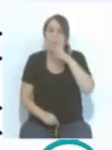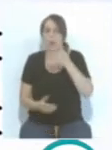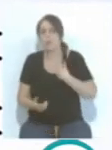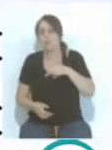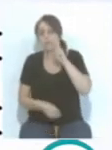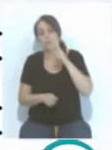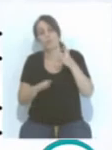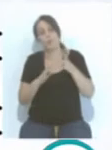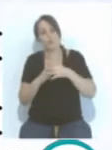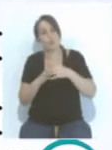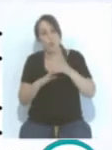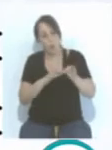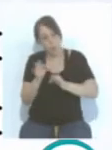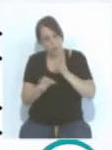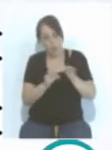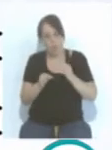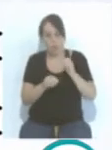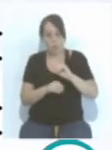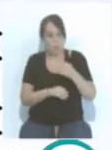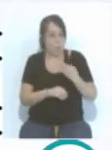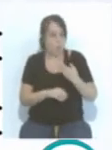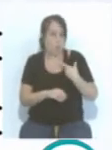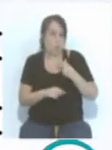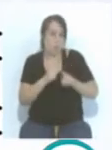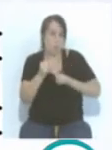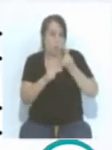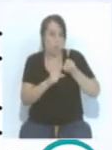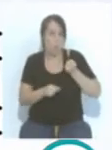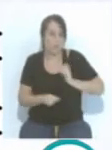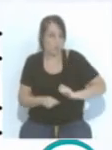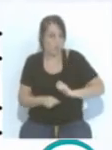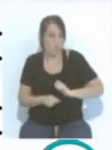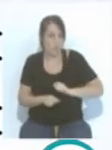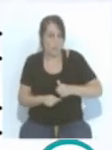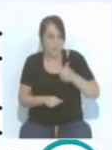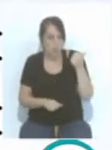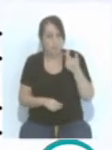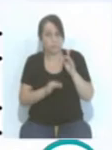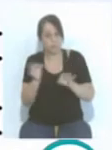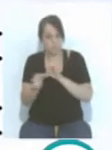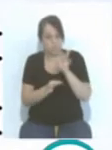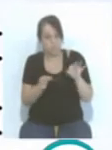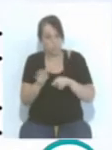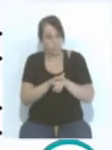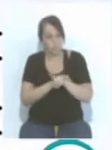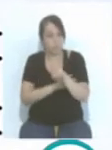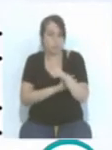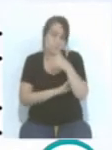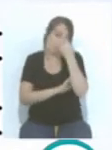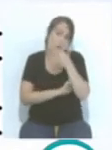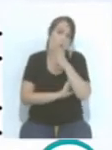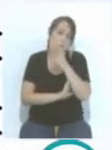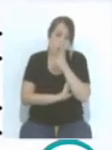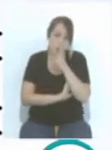una estructura muy organizada, el club cada vez más profesionalizado y más organizado. Yo creo que ahora sí puede ser el